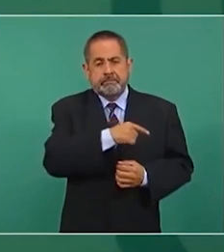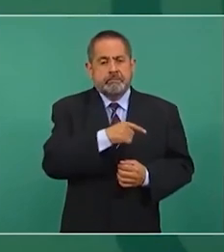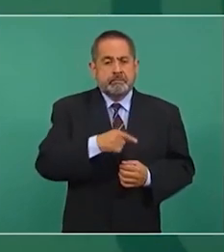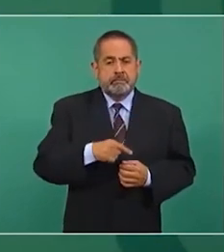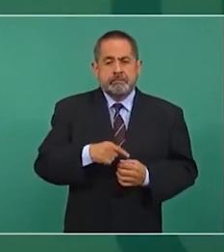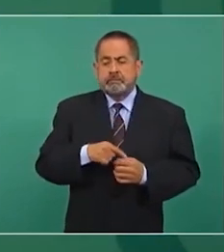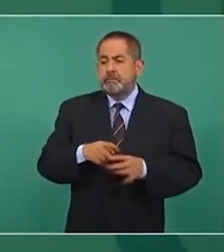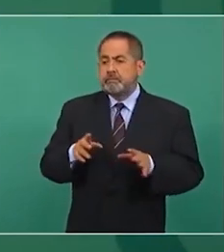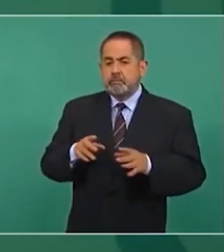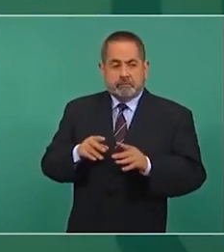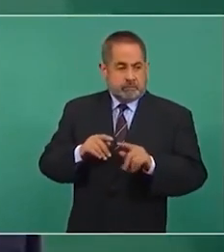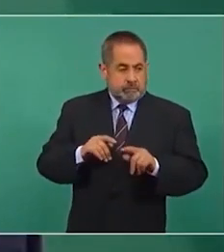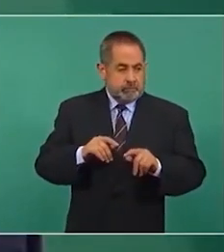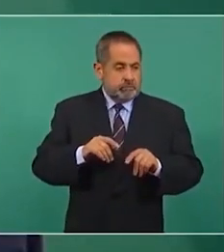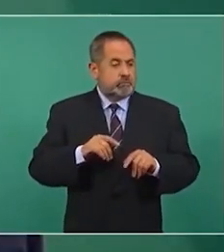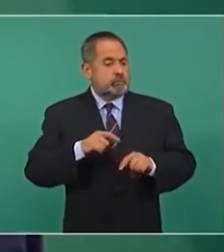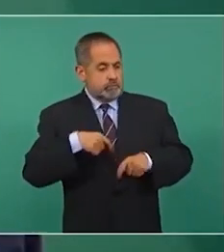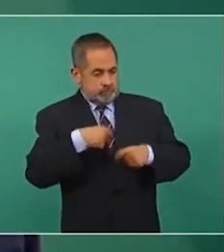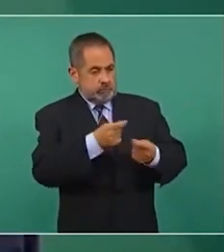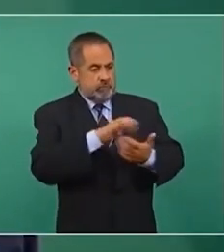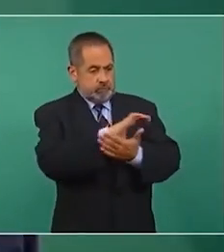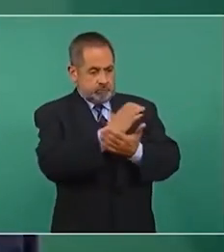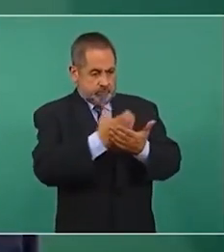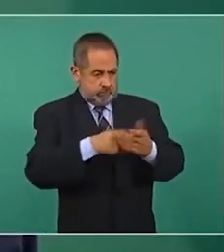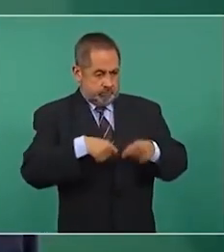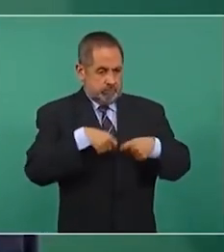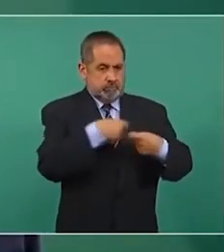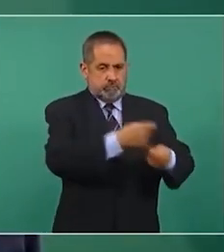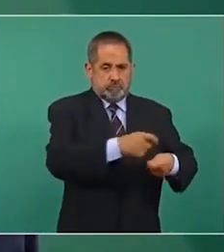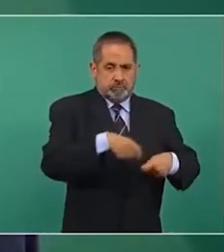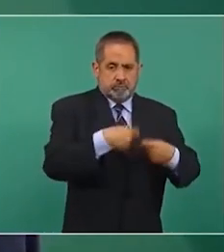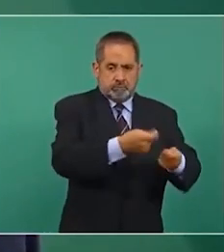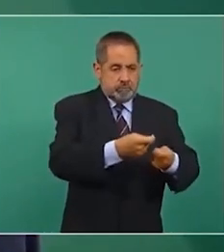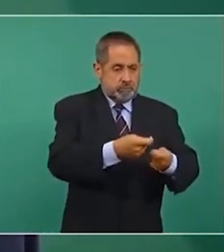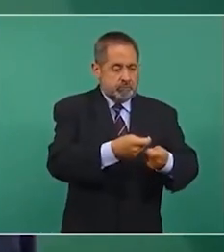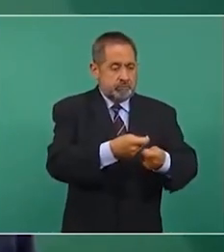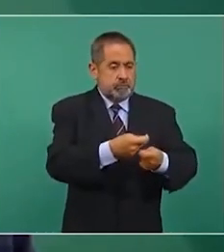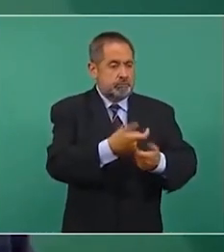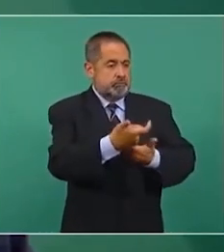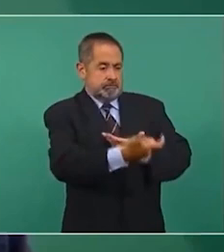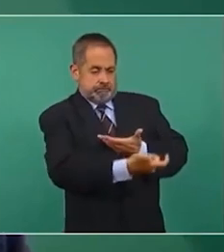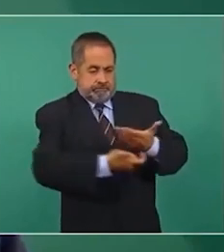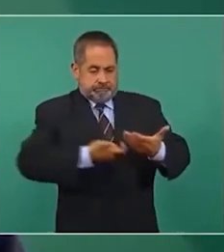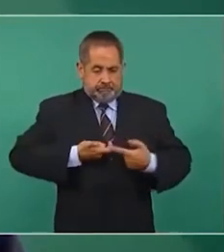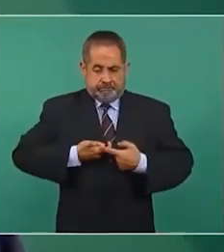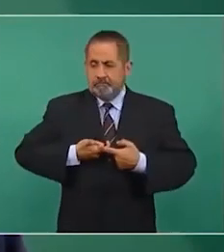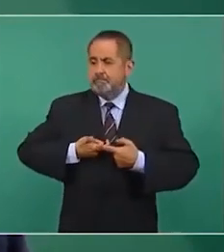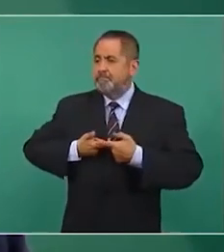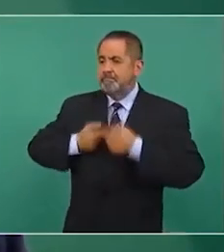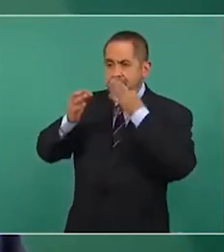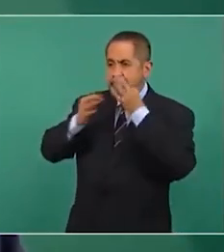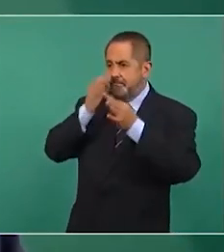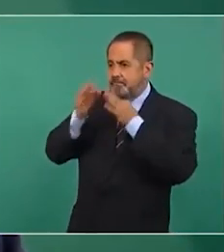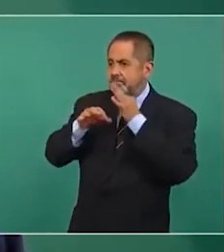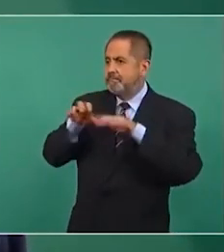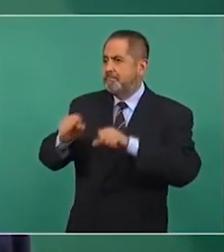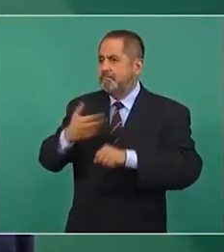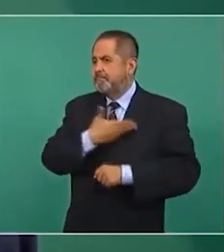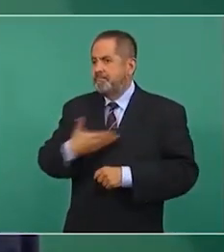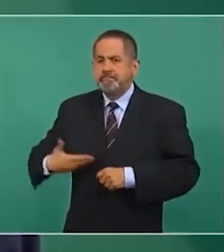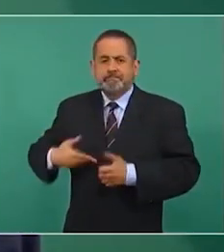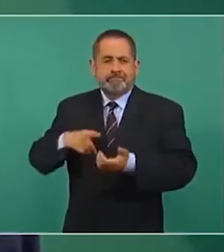de contratos Odebrecht entregó dinero para campañas políticas